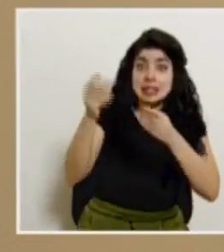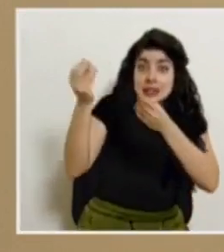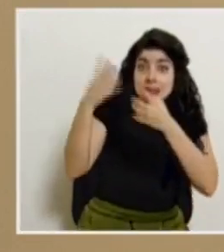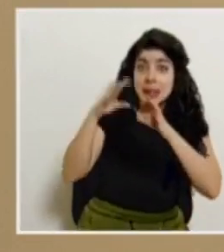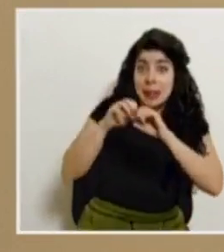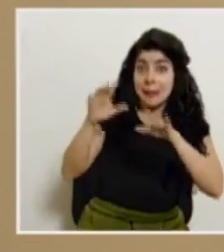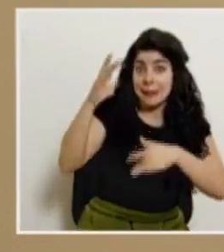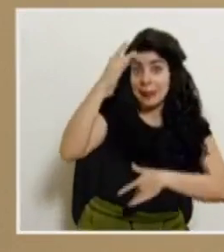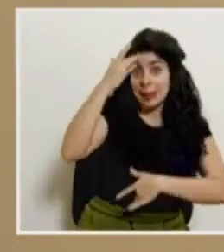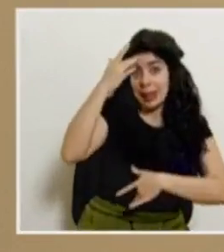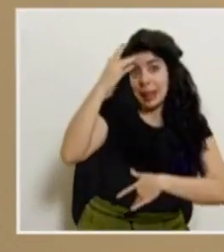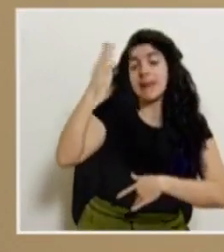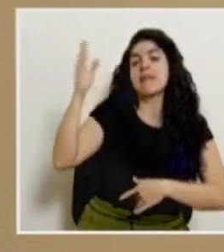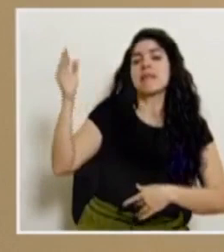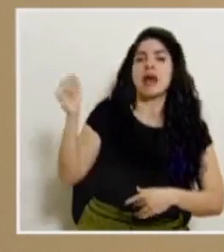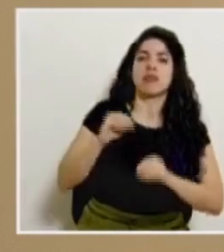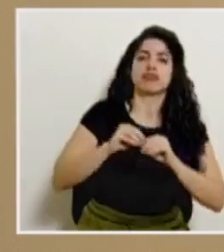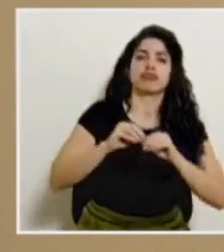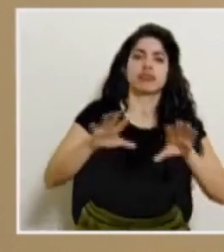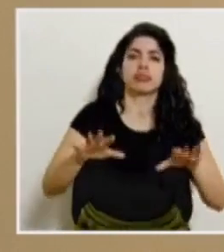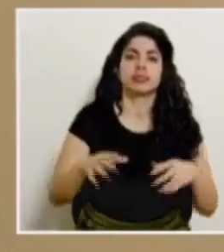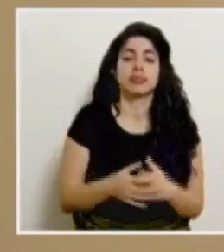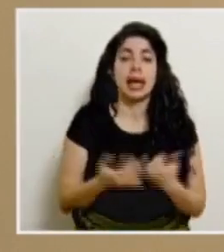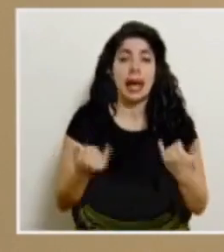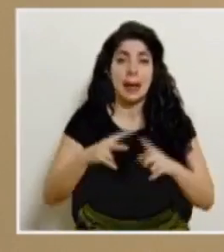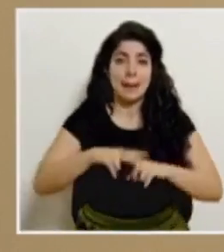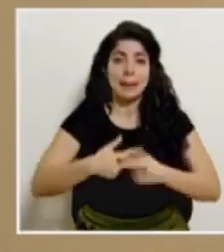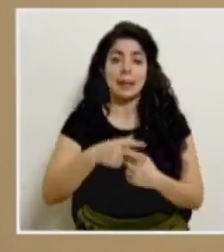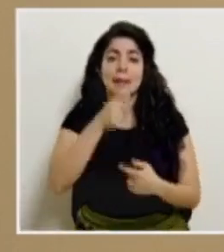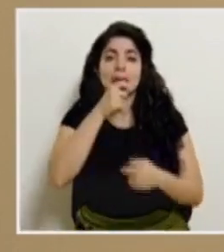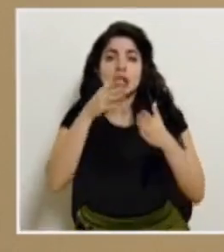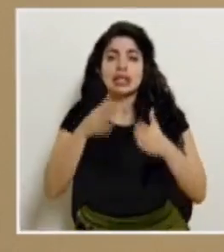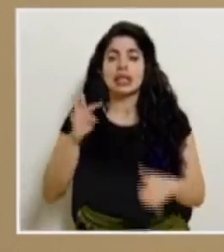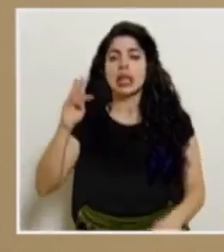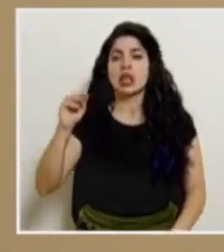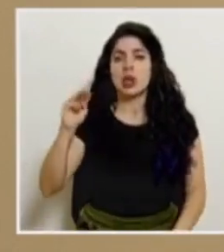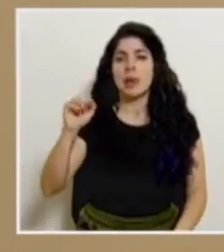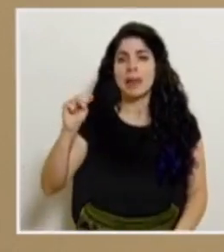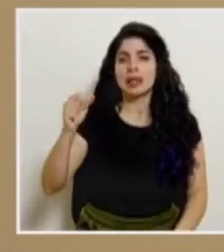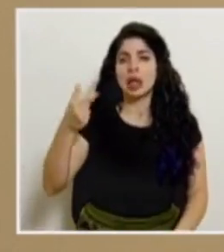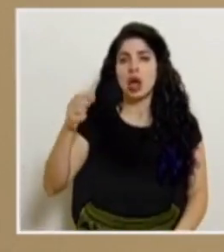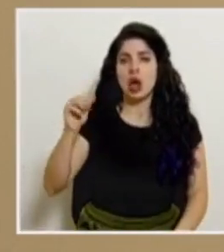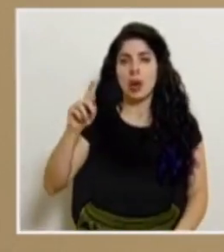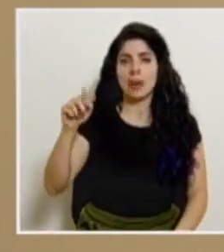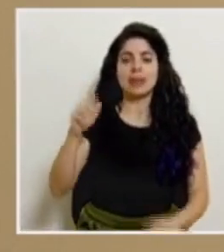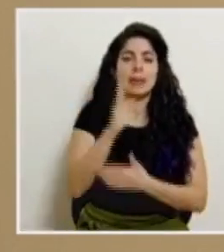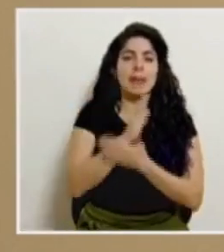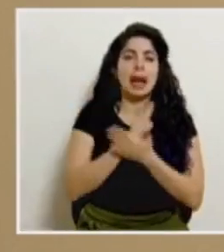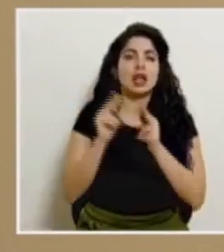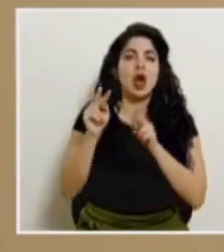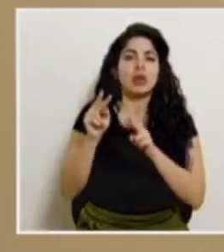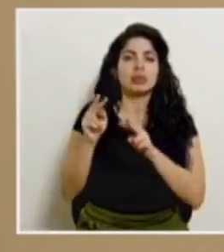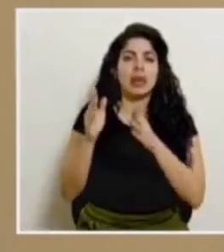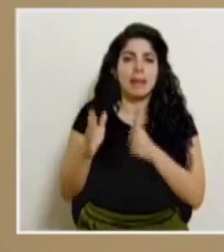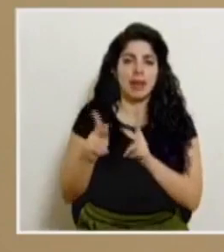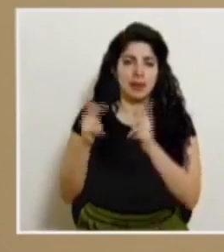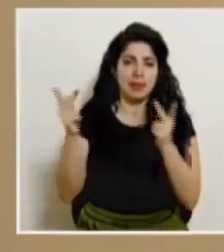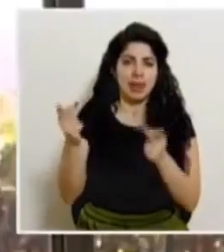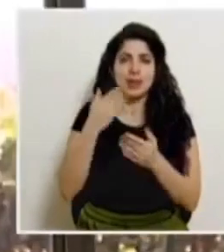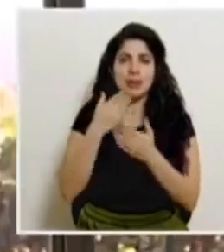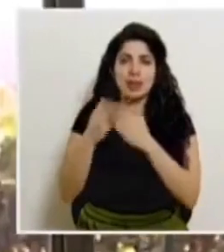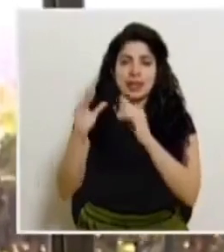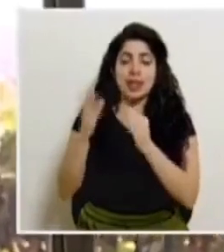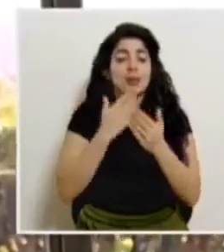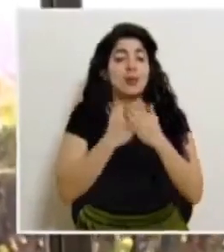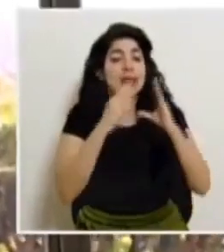epidemiológico, lo vamos a transmitir. Iniciamos con el colega Tomás Gómez del medio digital El Observador. Muy buenas tardes, Tomás. Muy